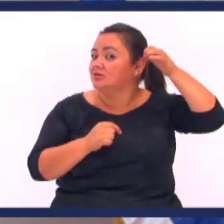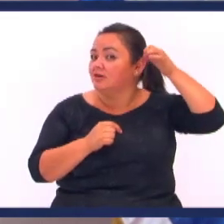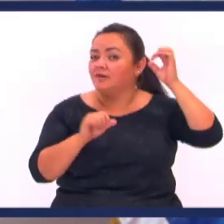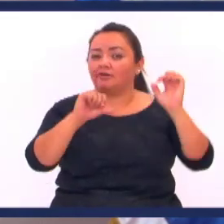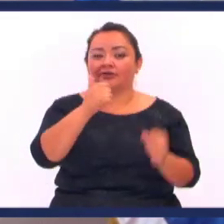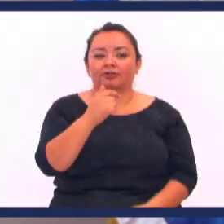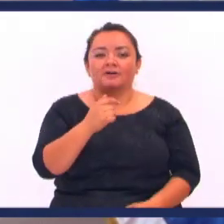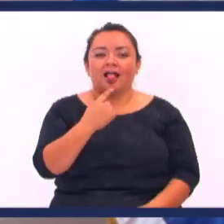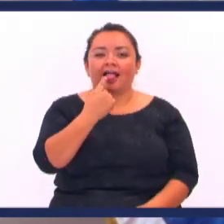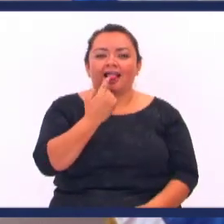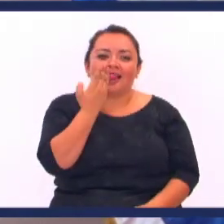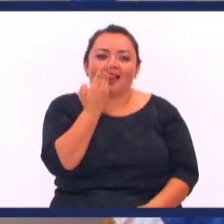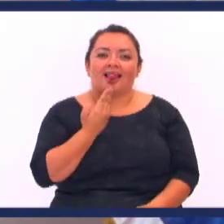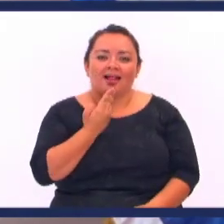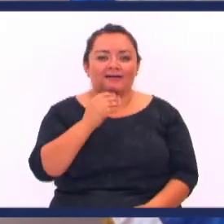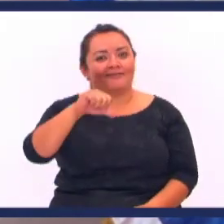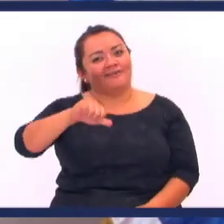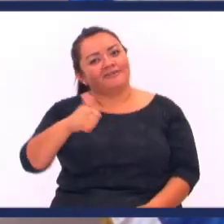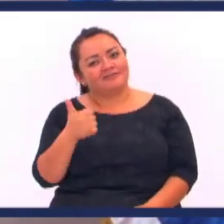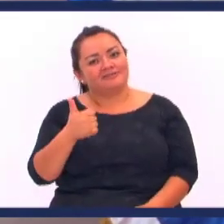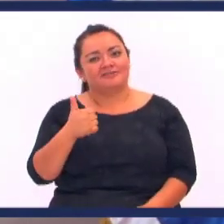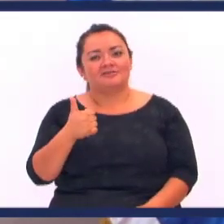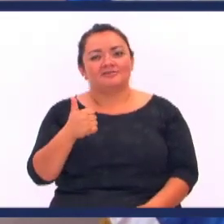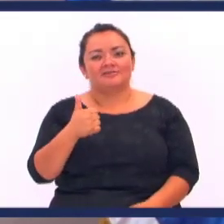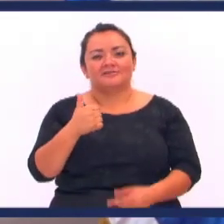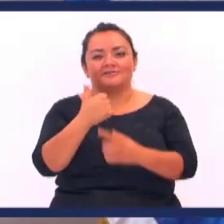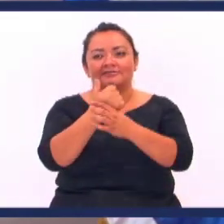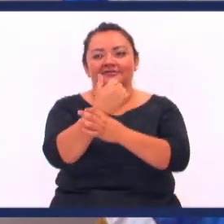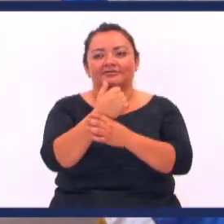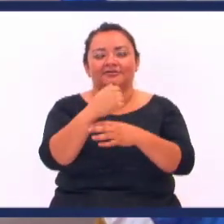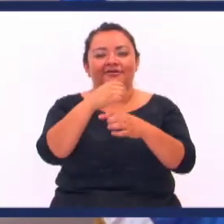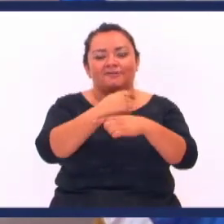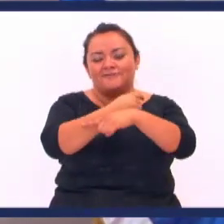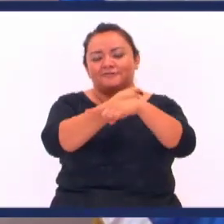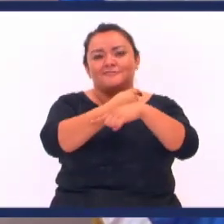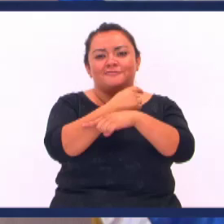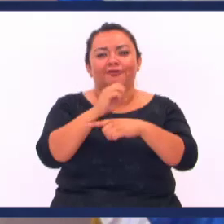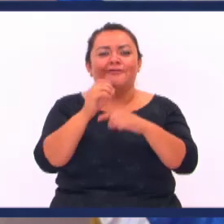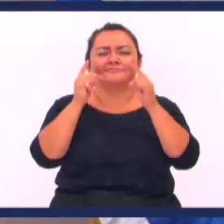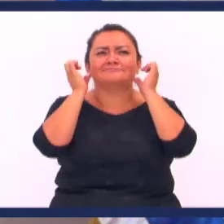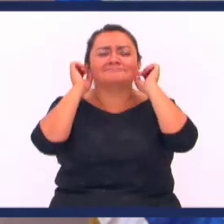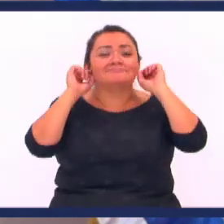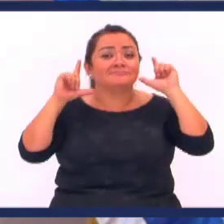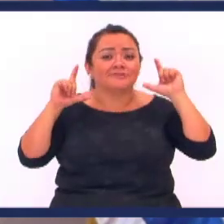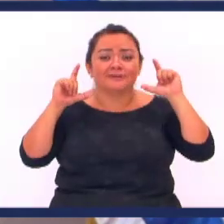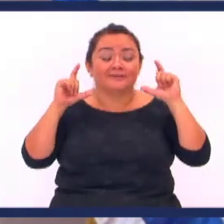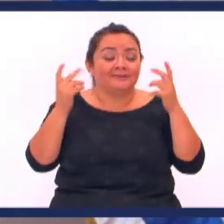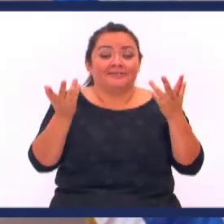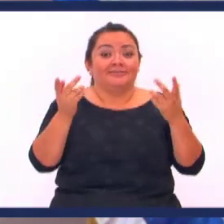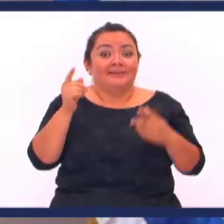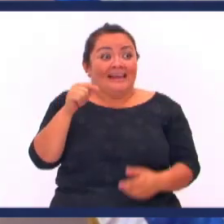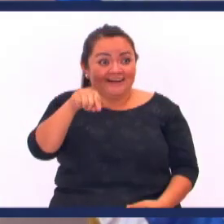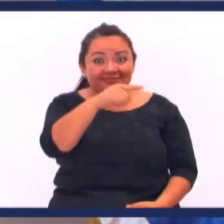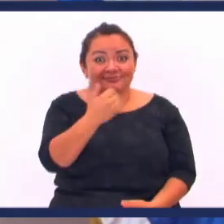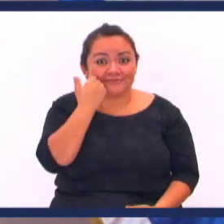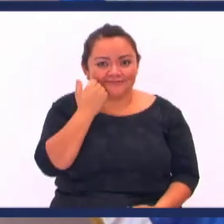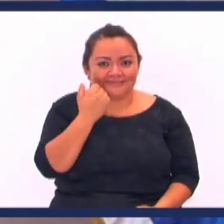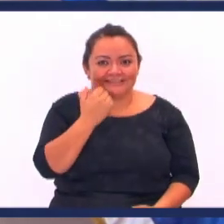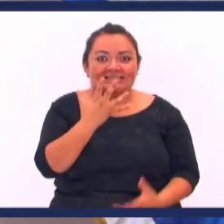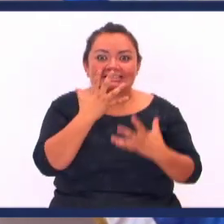Otros se parten la lengua en dos Otros se ponen algunas cosas Abajo de la piel Otros se ponen ¿Qué están tratando de hacer?